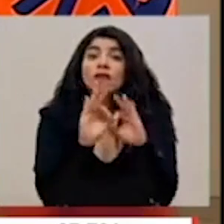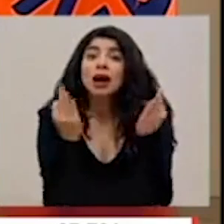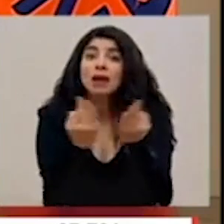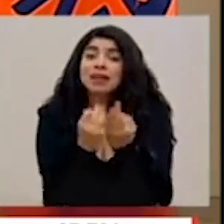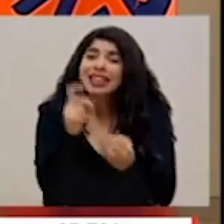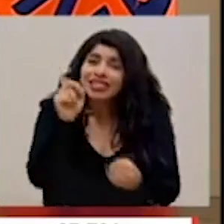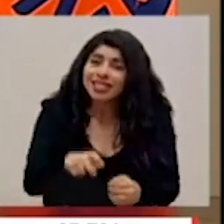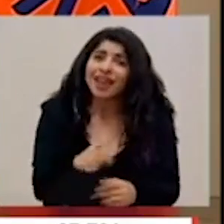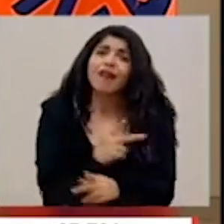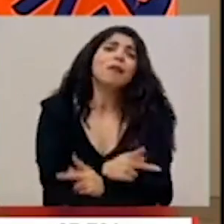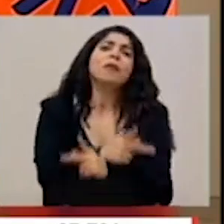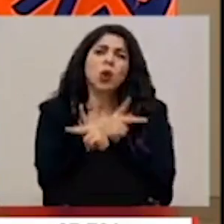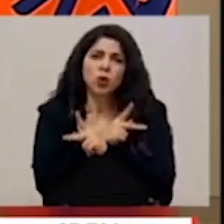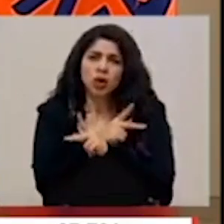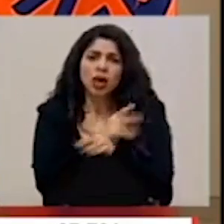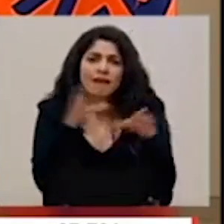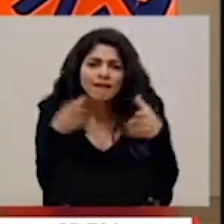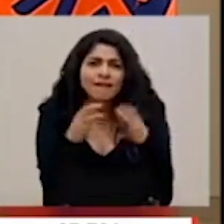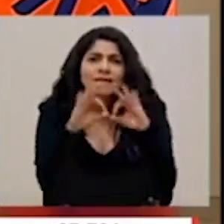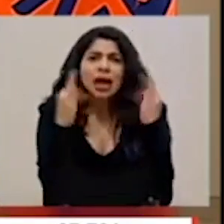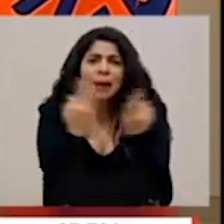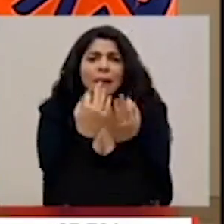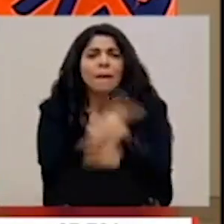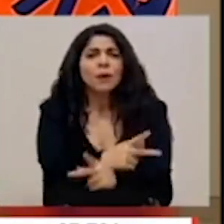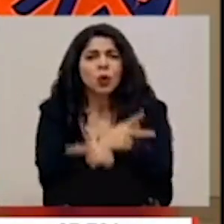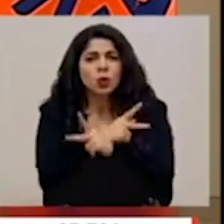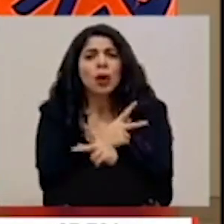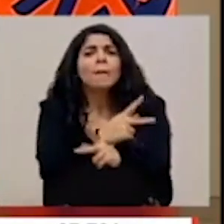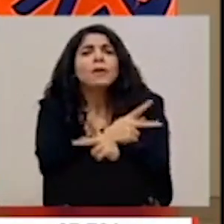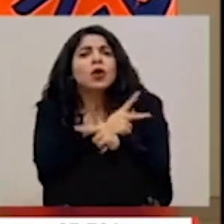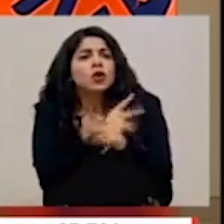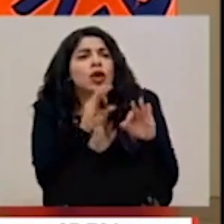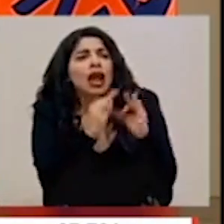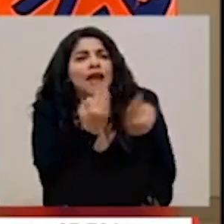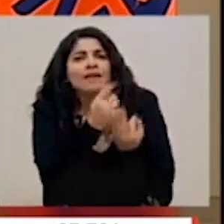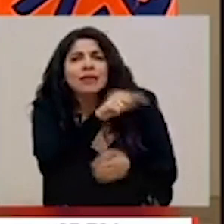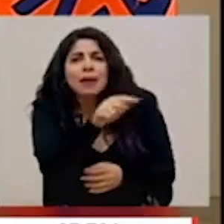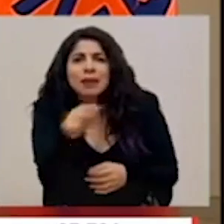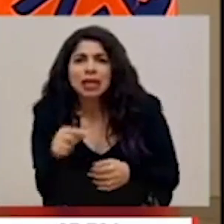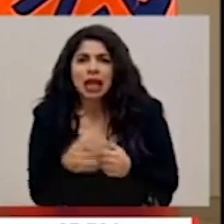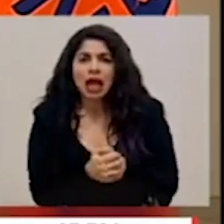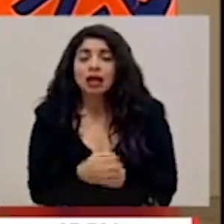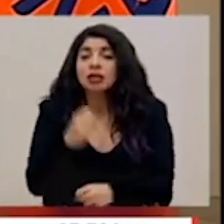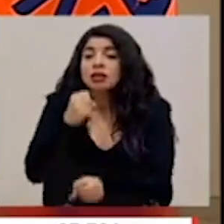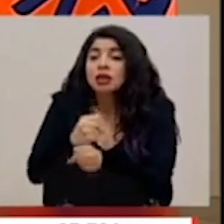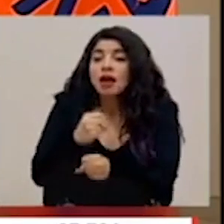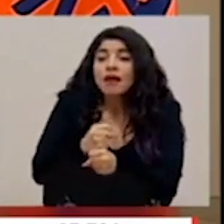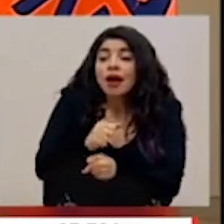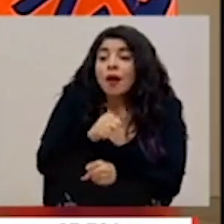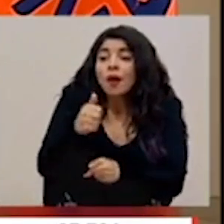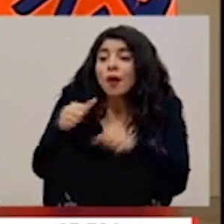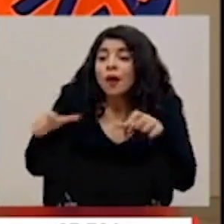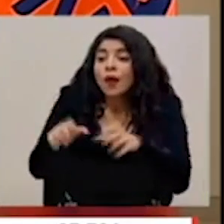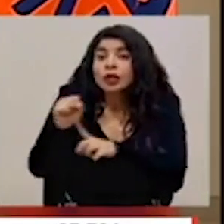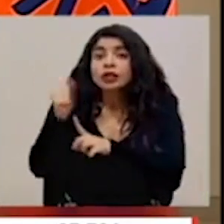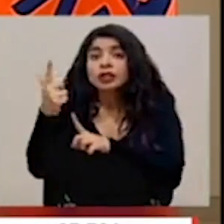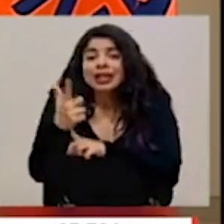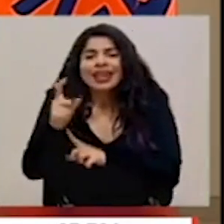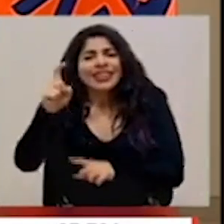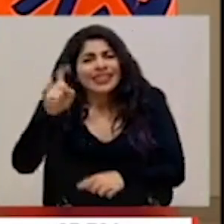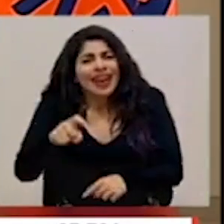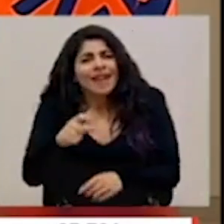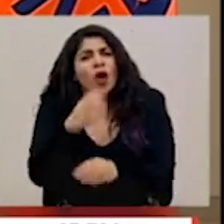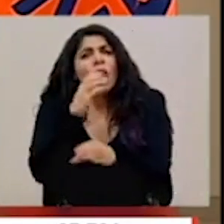protegernos como familia que somos, proteger a nuestros familiares. En el trabajo y otras actividades sociales tenemos que